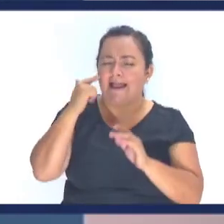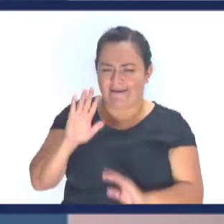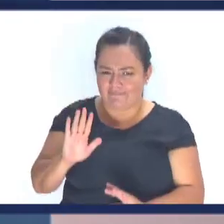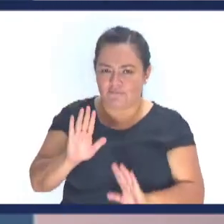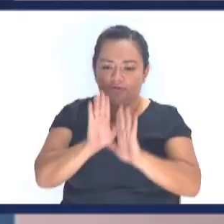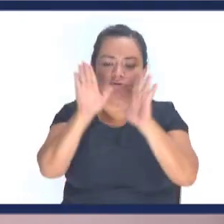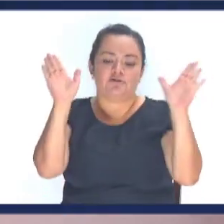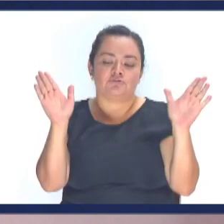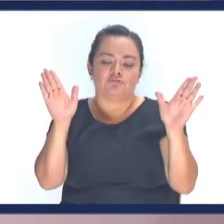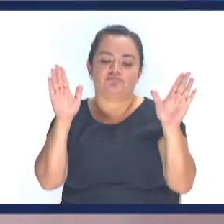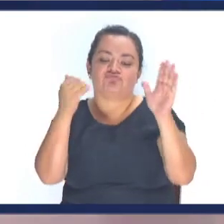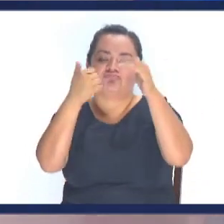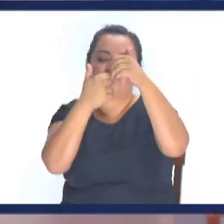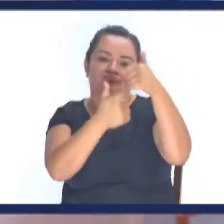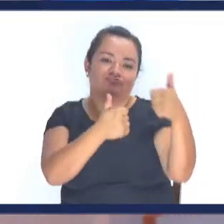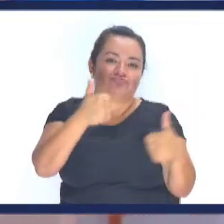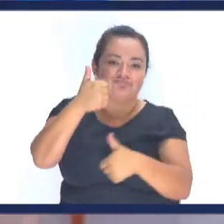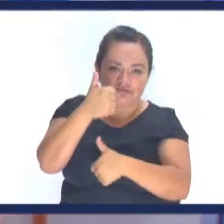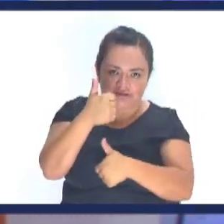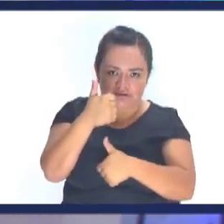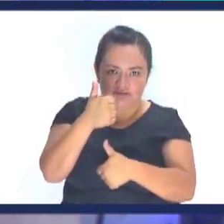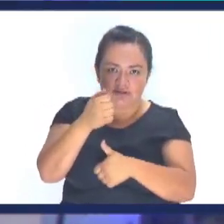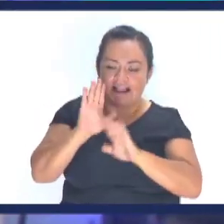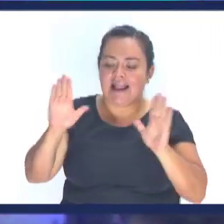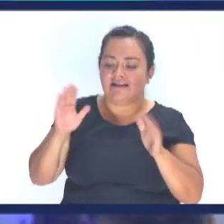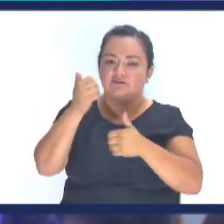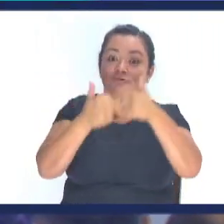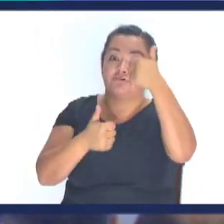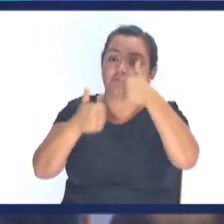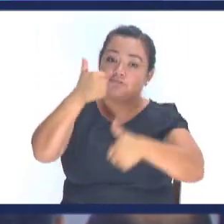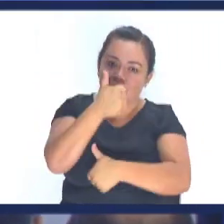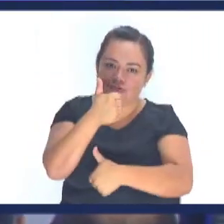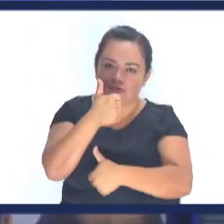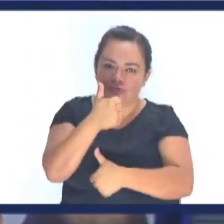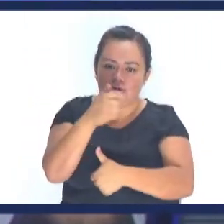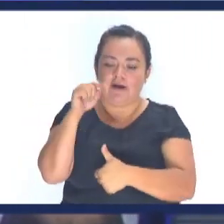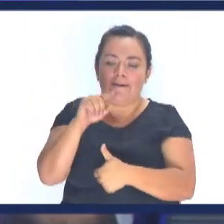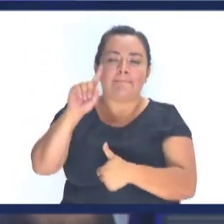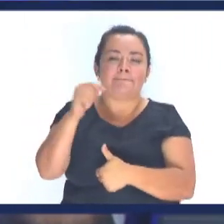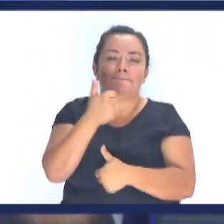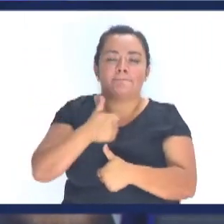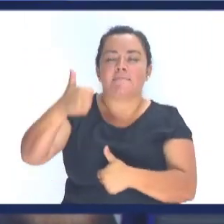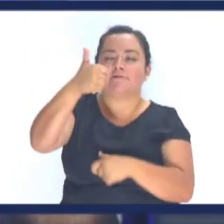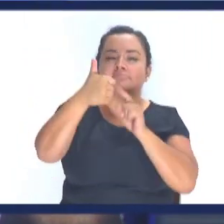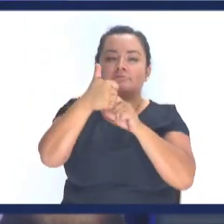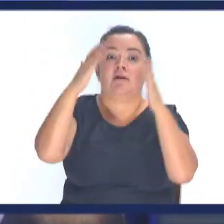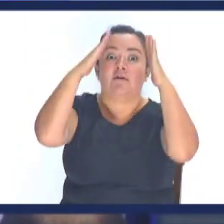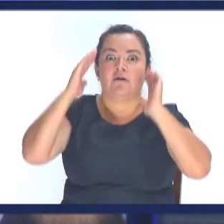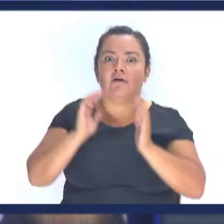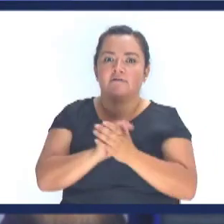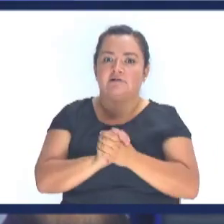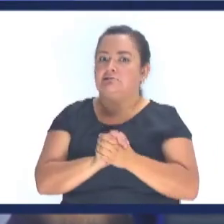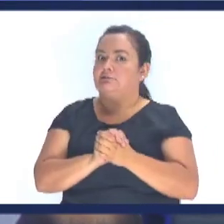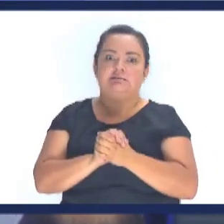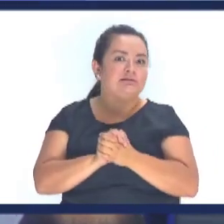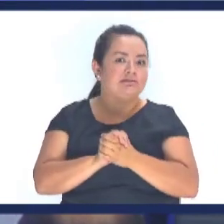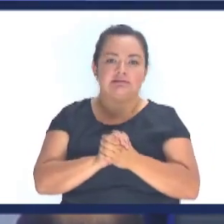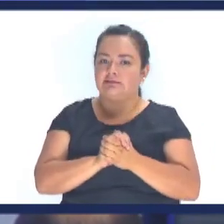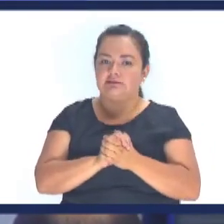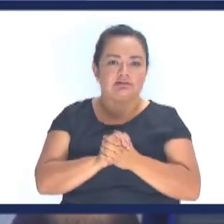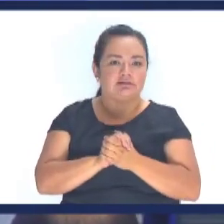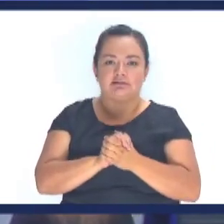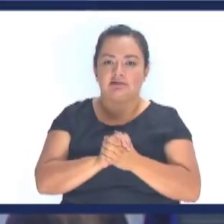uy está por debajo Si Jesús está por debajo de la Virgen María Estás en graves problemas